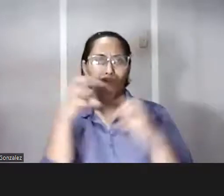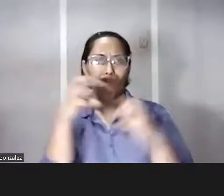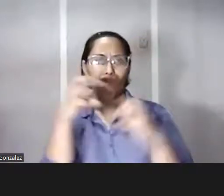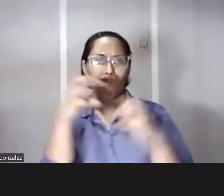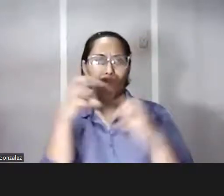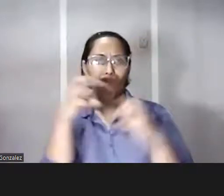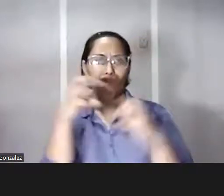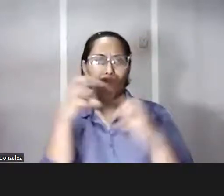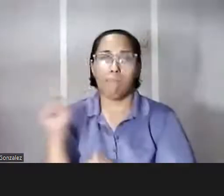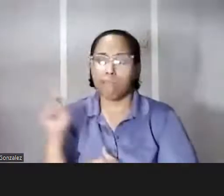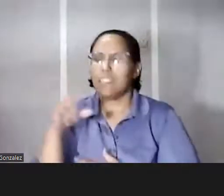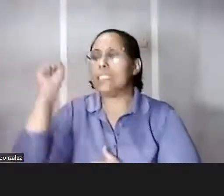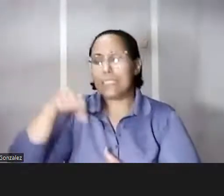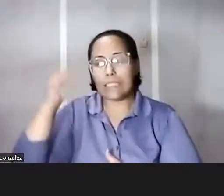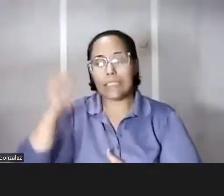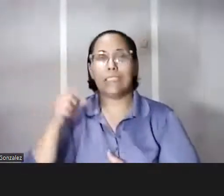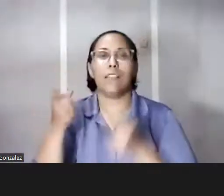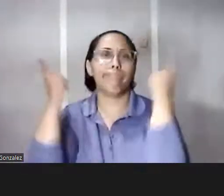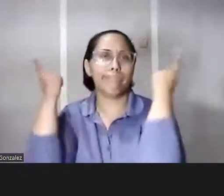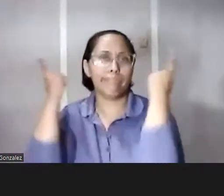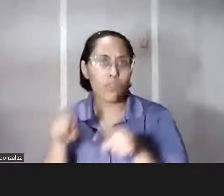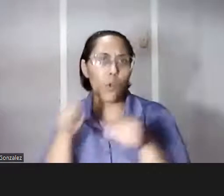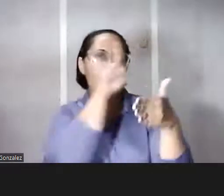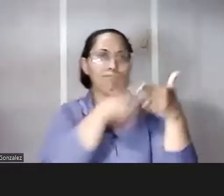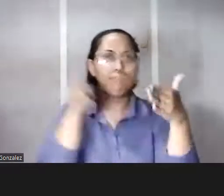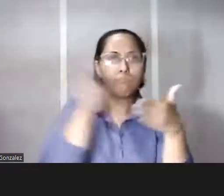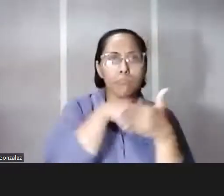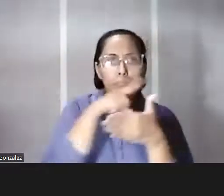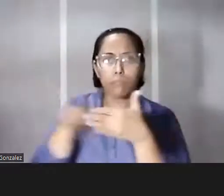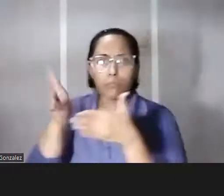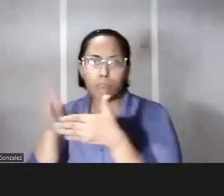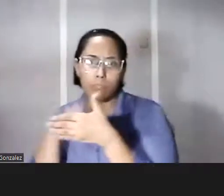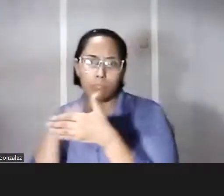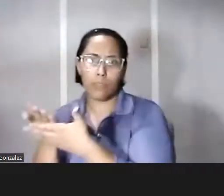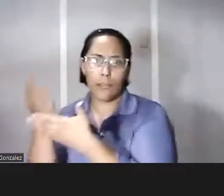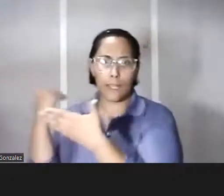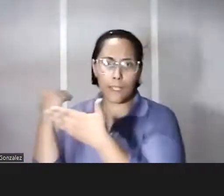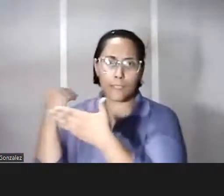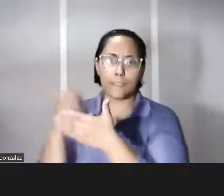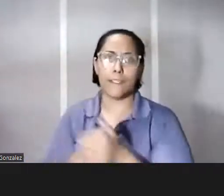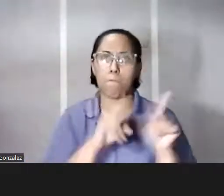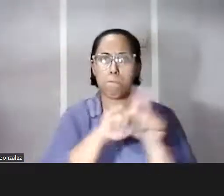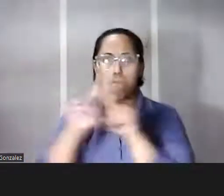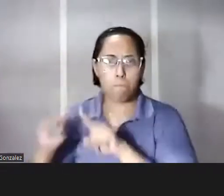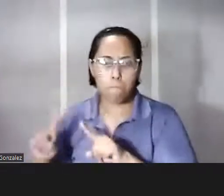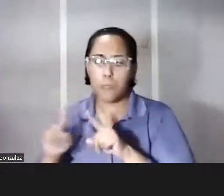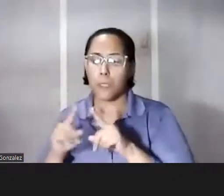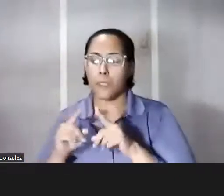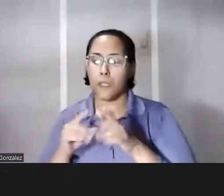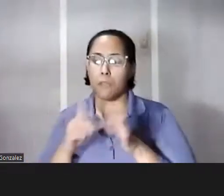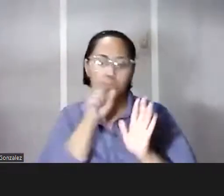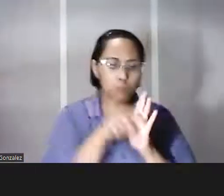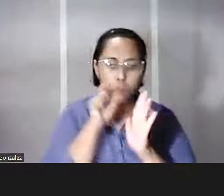donde sí se dio censura con respecto y censura previa con respecto a muchos de los contenidos que iban a salir